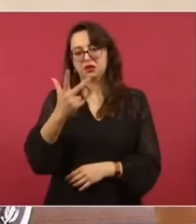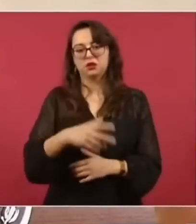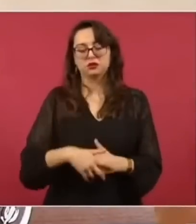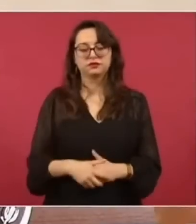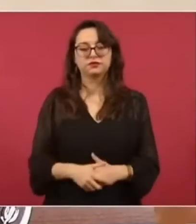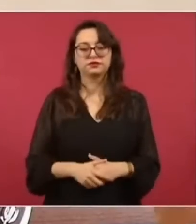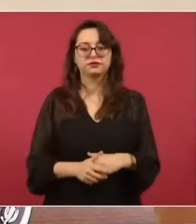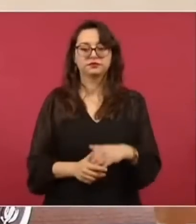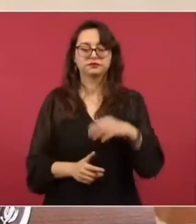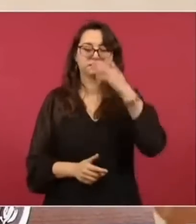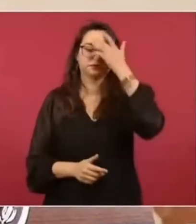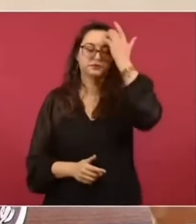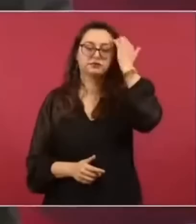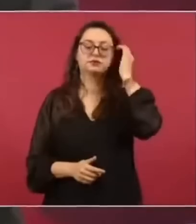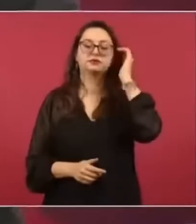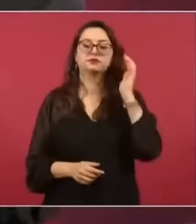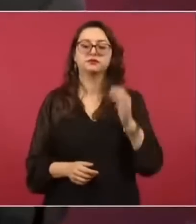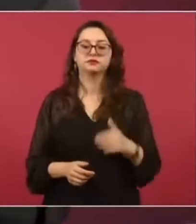y que